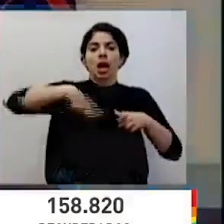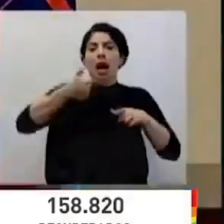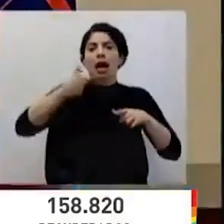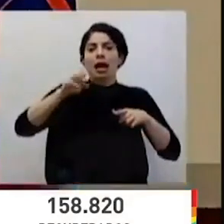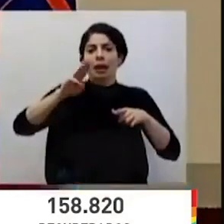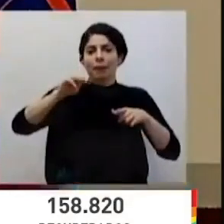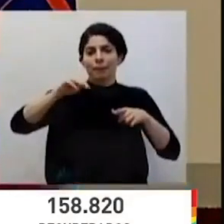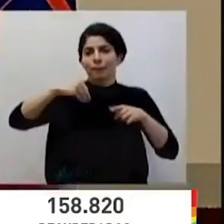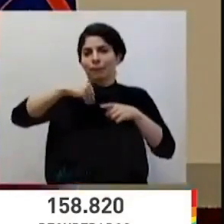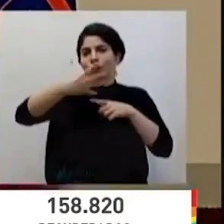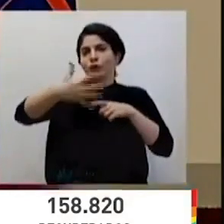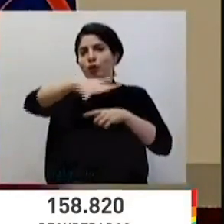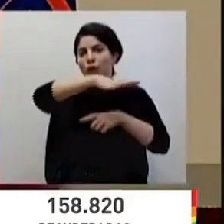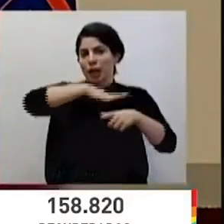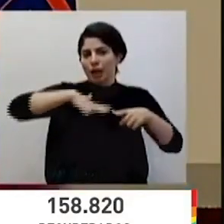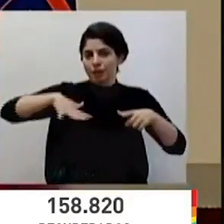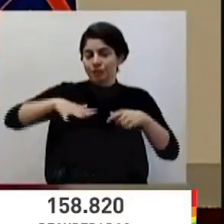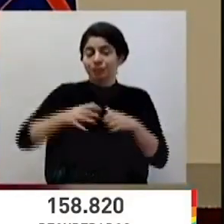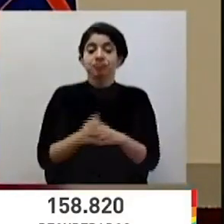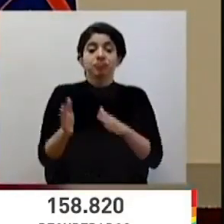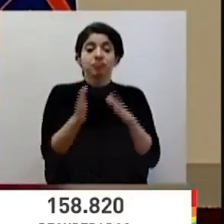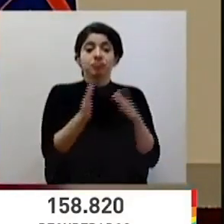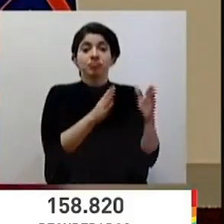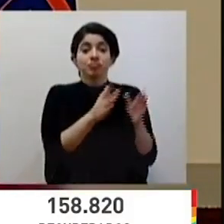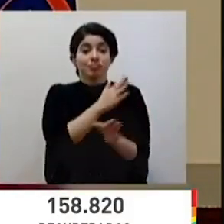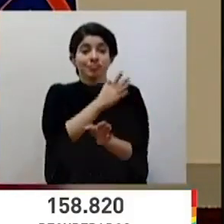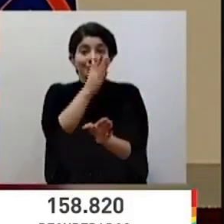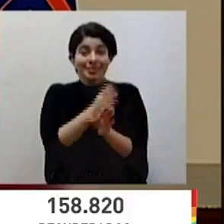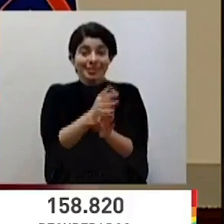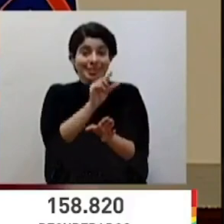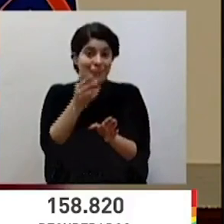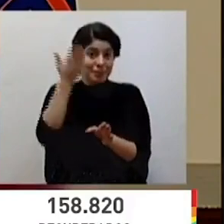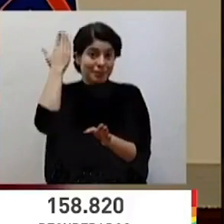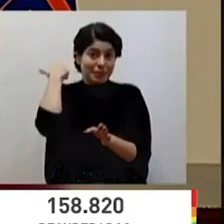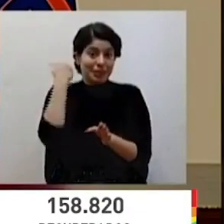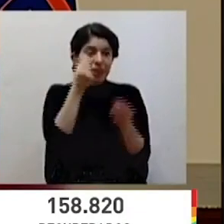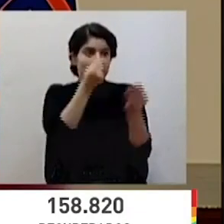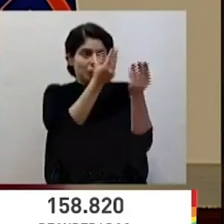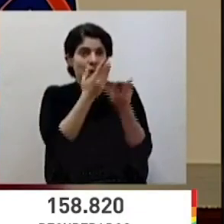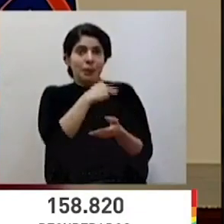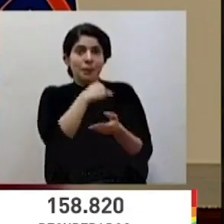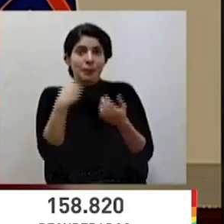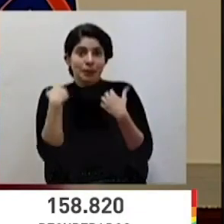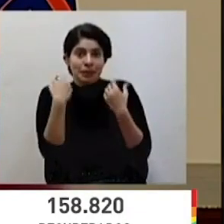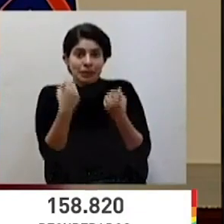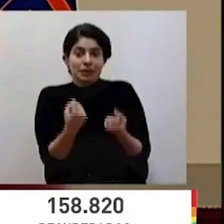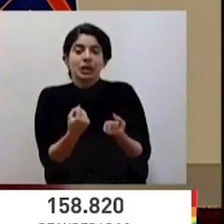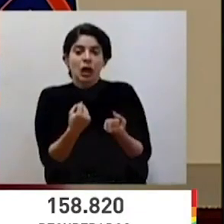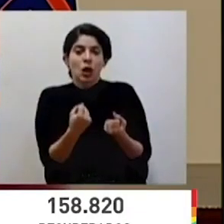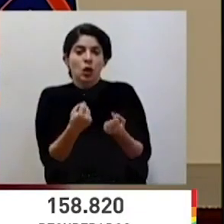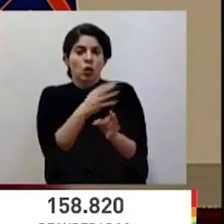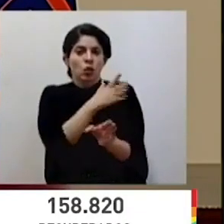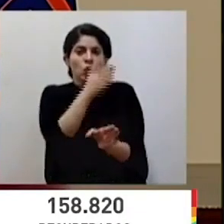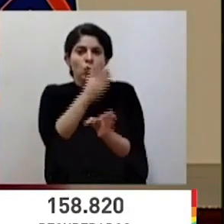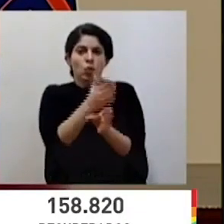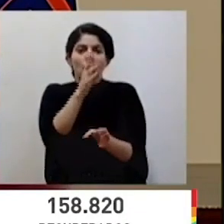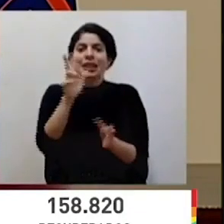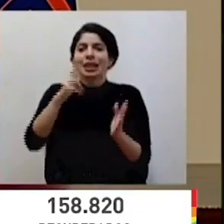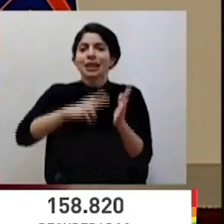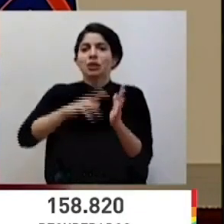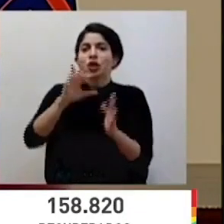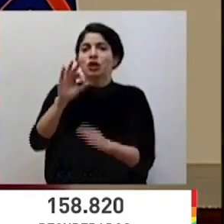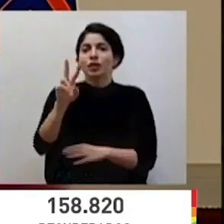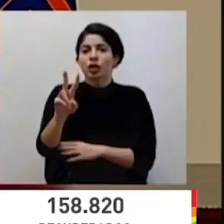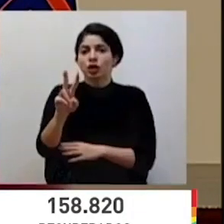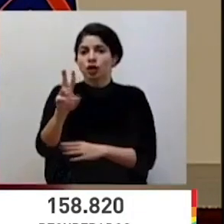con el cierre de la semana epidemiológica anterior, según el reporte del Ministerio de Salud, se cierra con tres mil noventa y dos